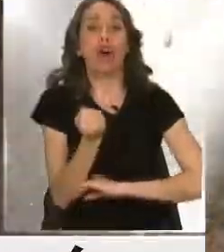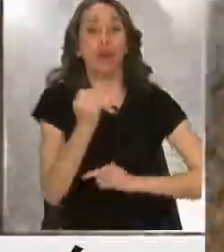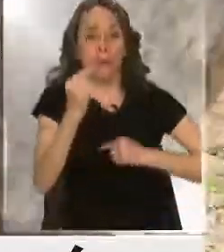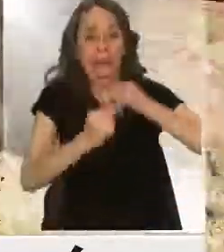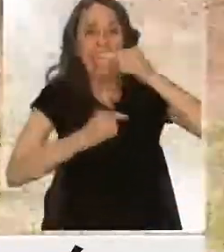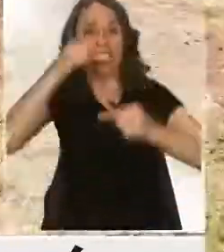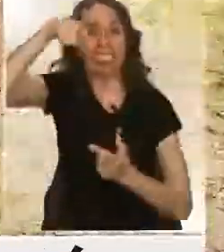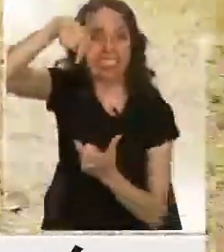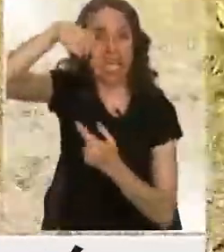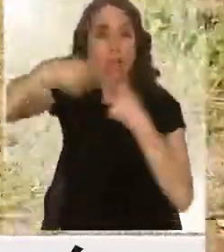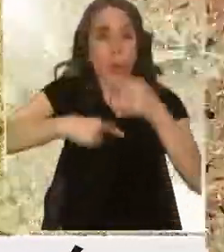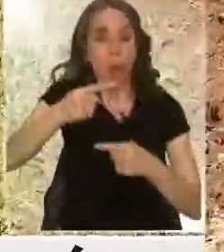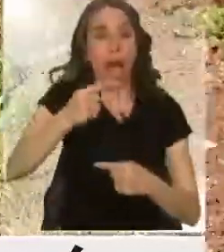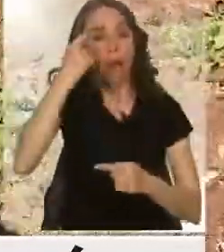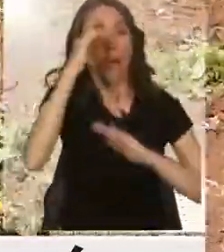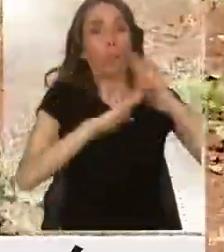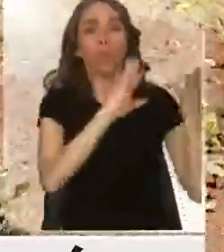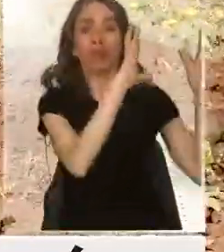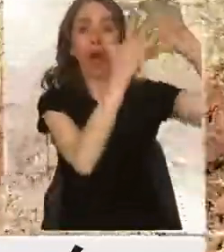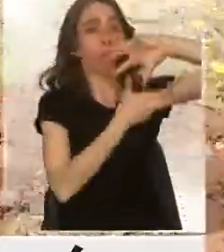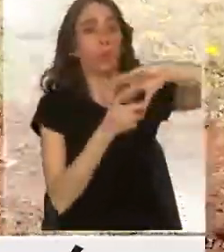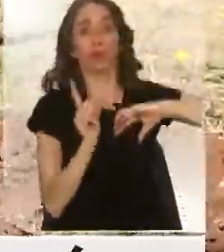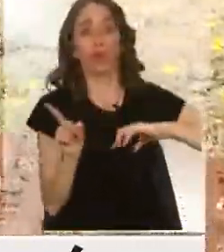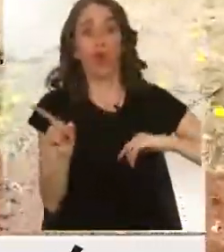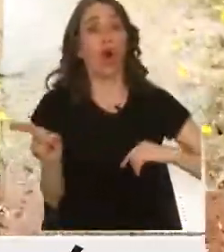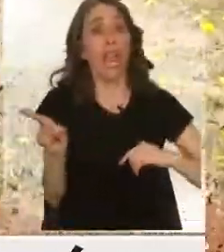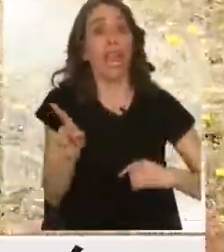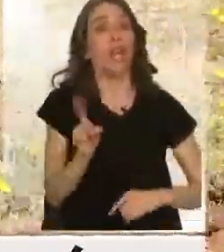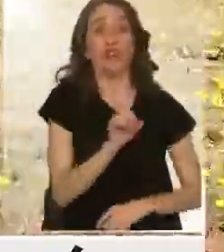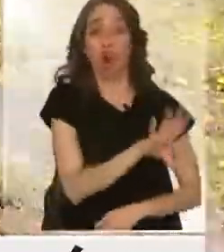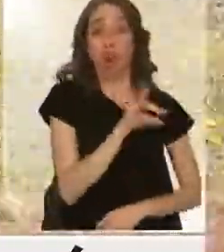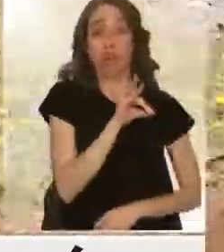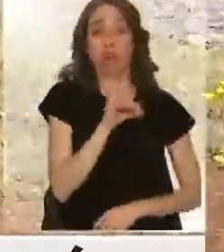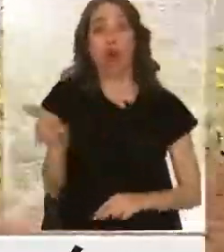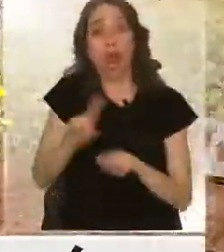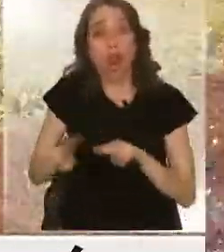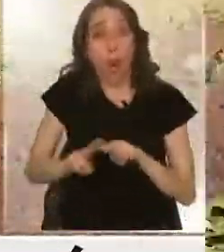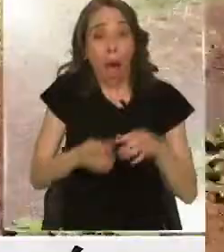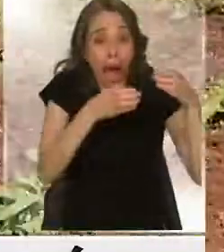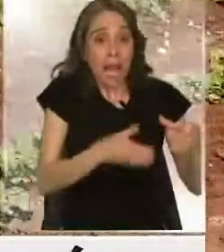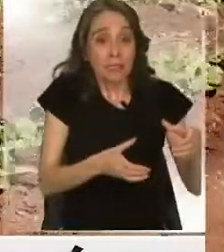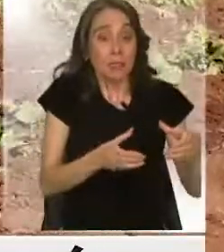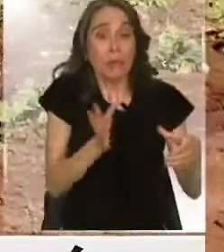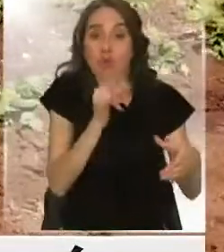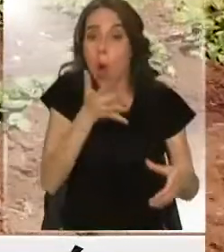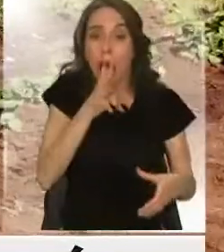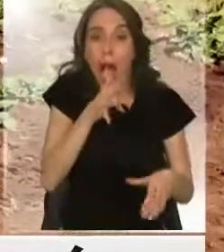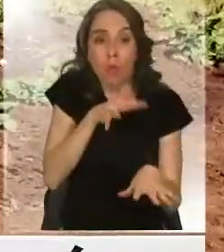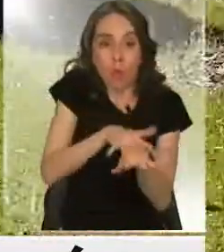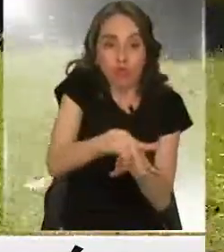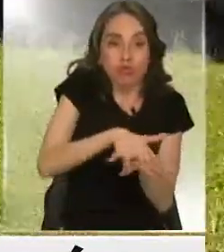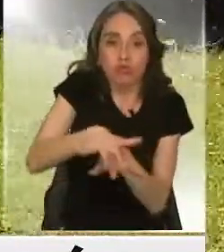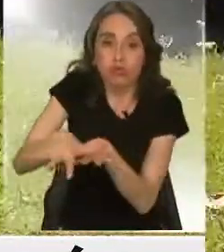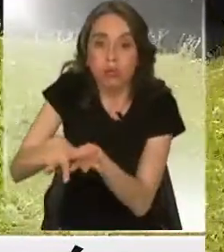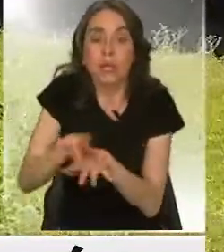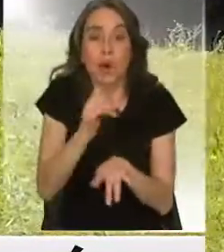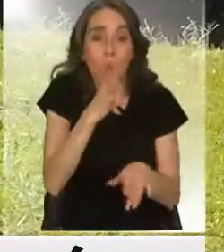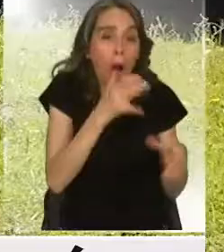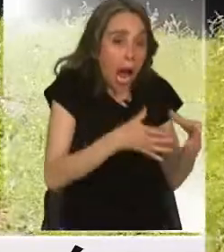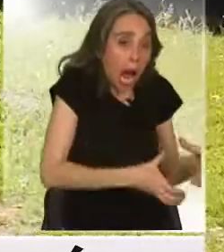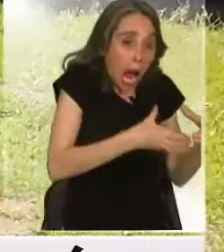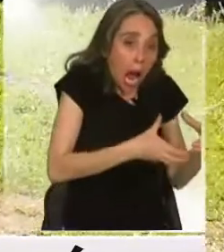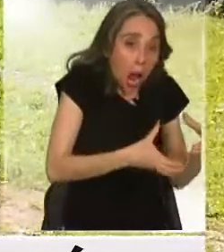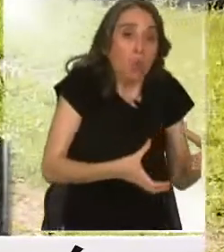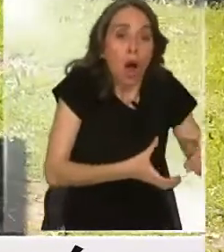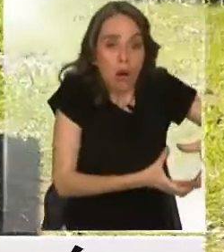Pero en este caso es la única forma de regar sus plantas. Vive en la región de Ñuble,